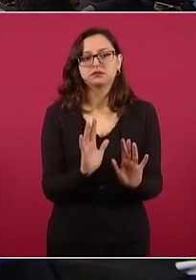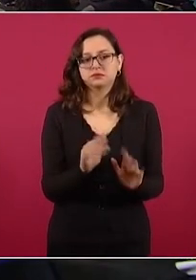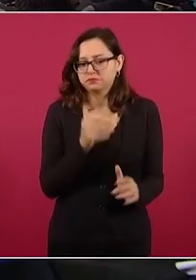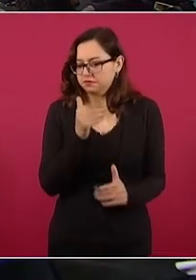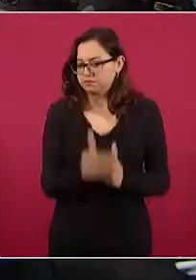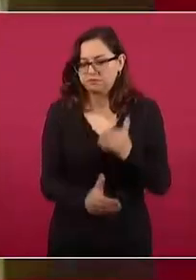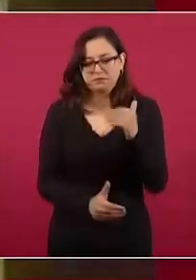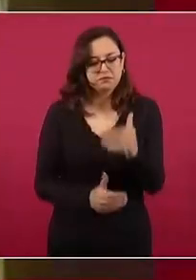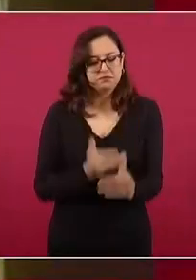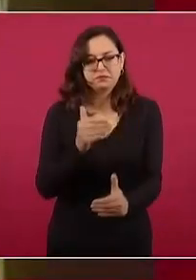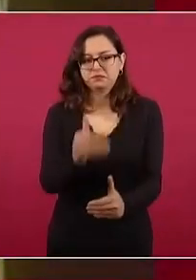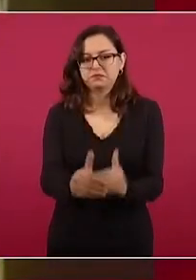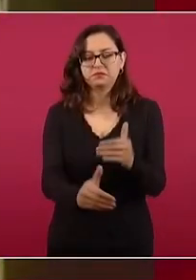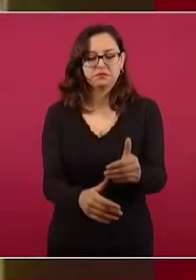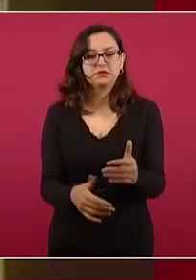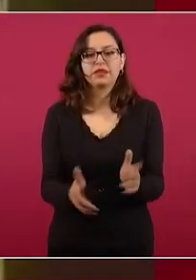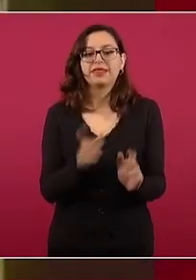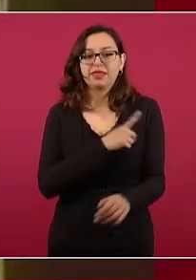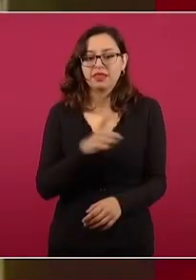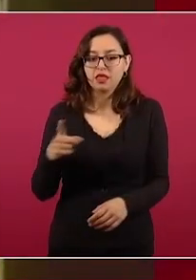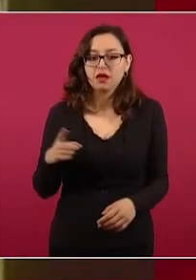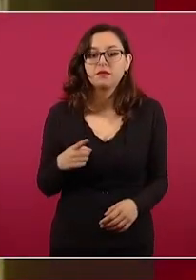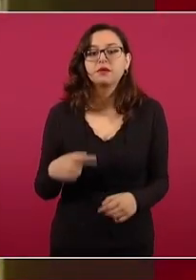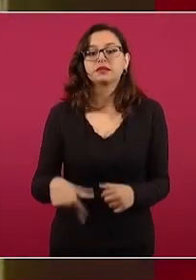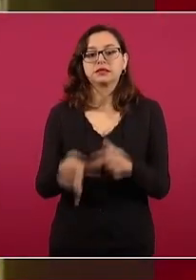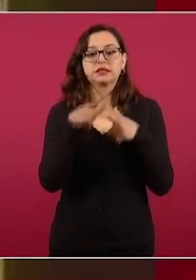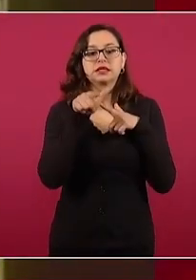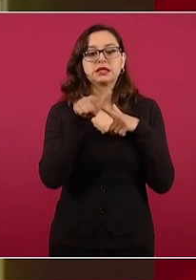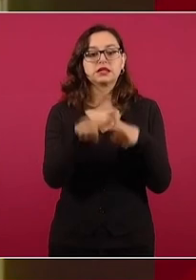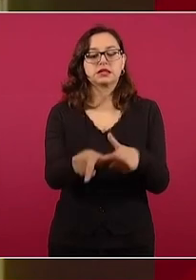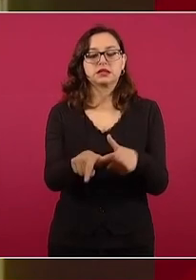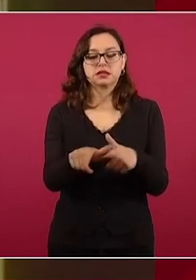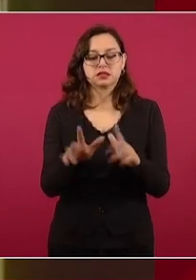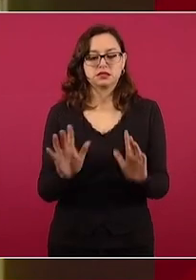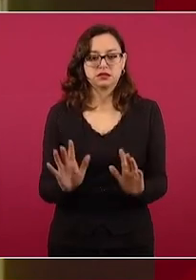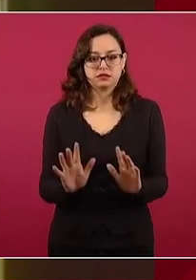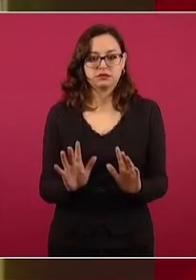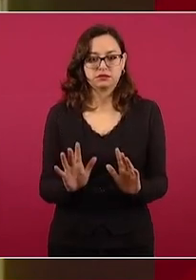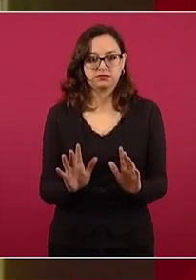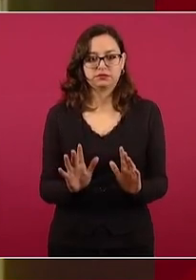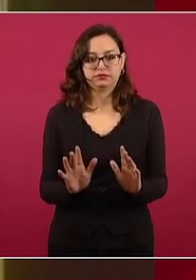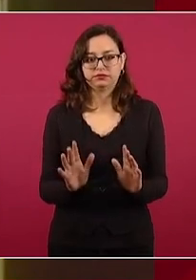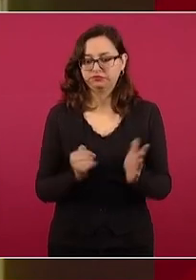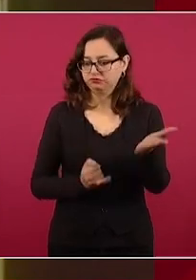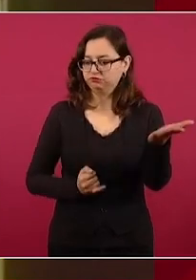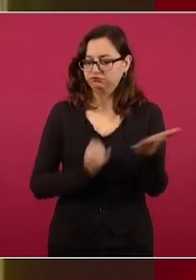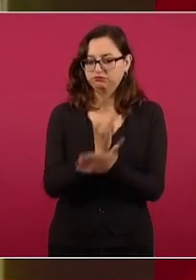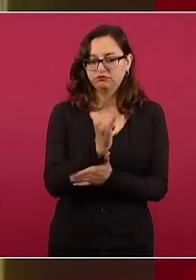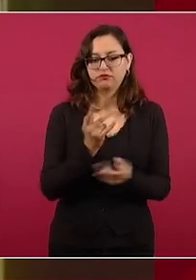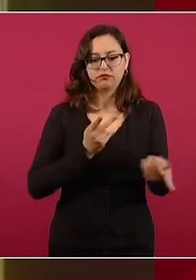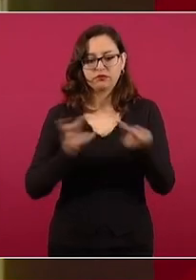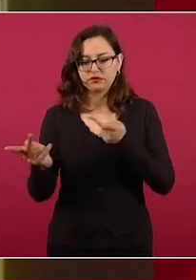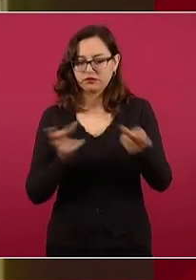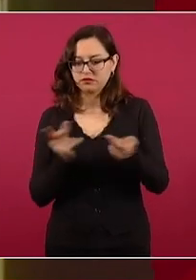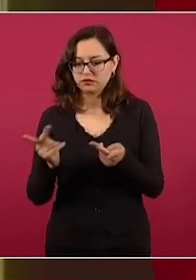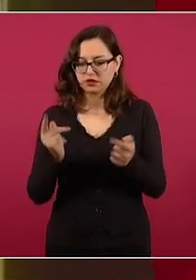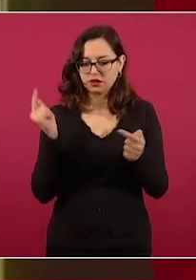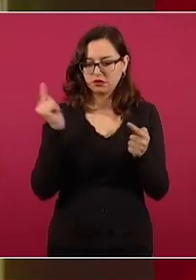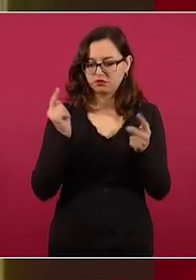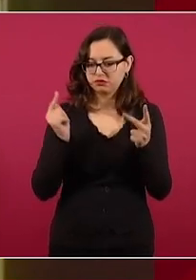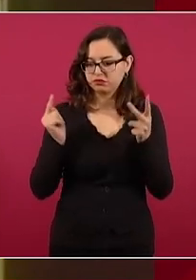que aplicar lo que ya se decidió, poner este